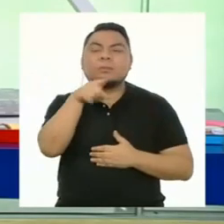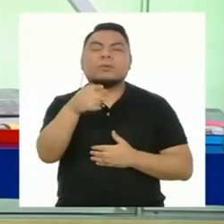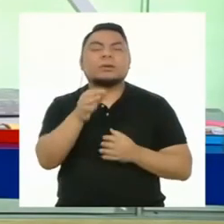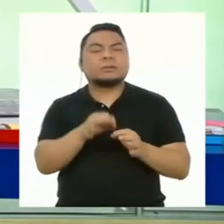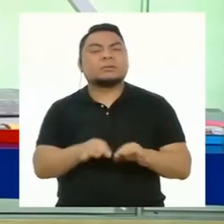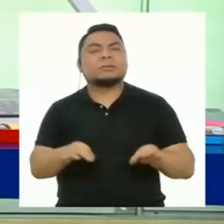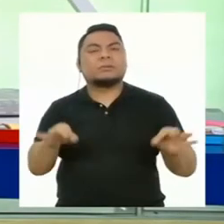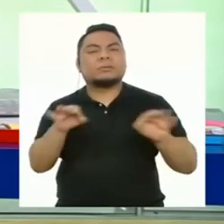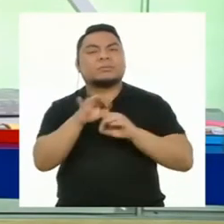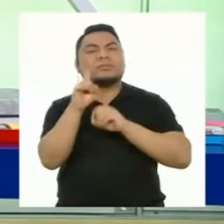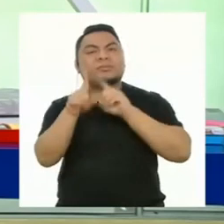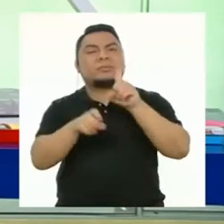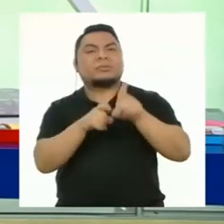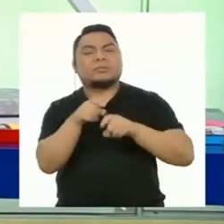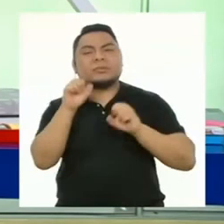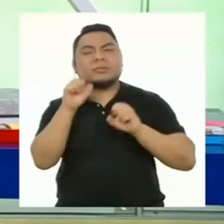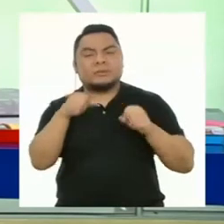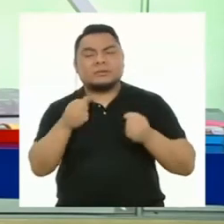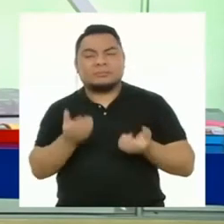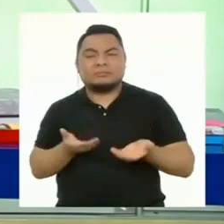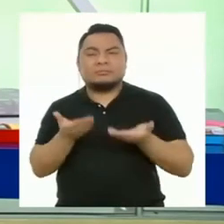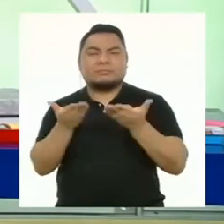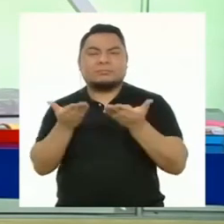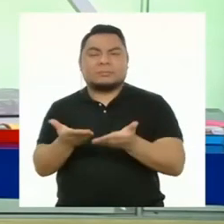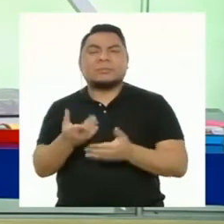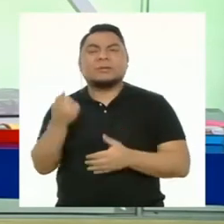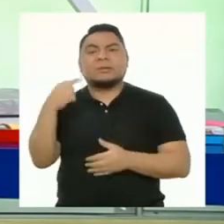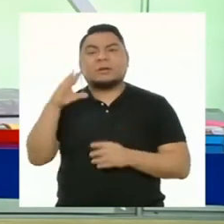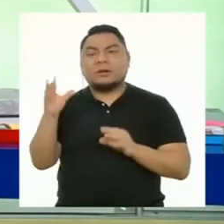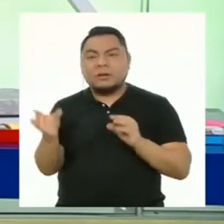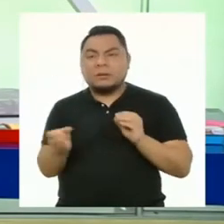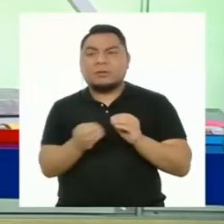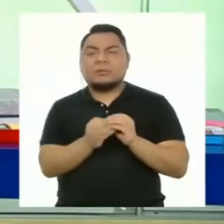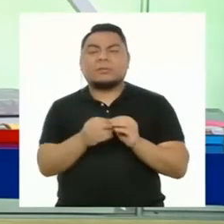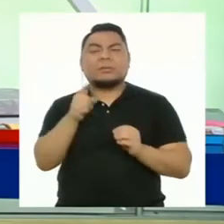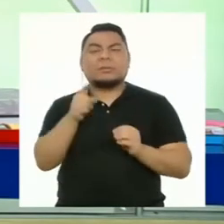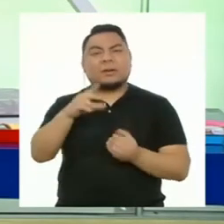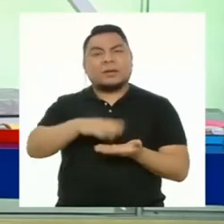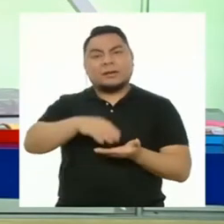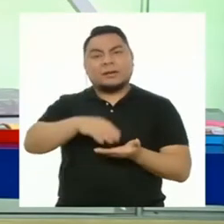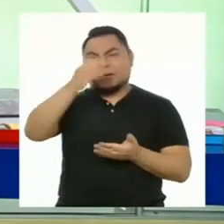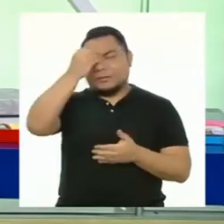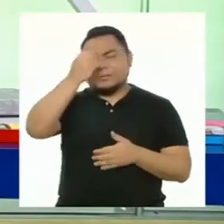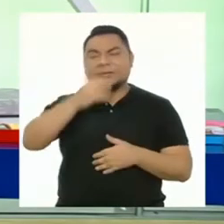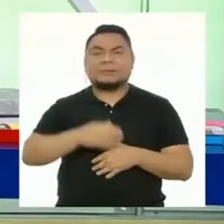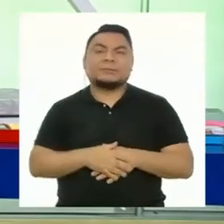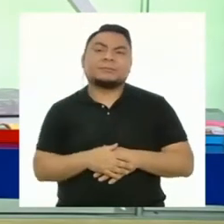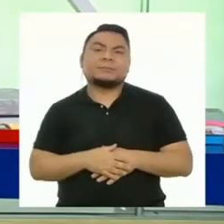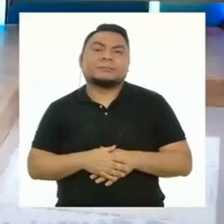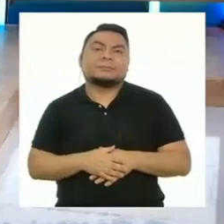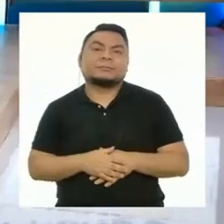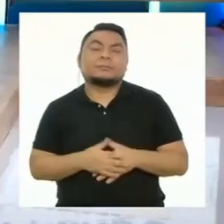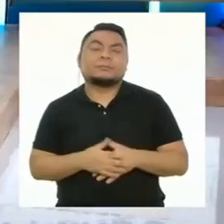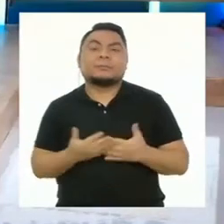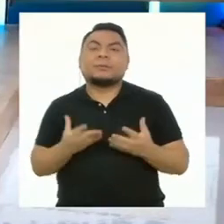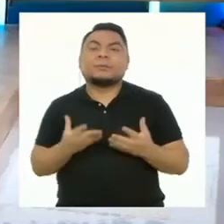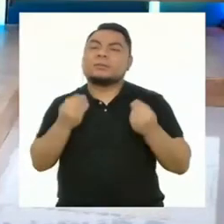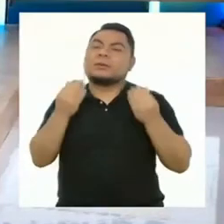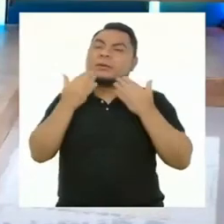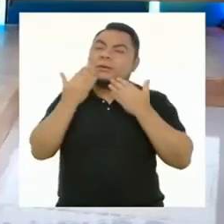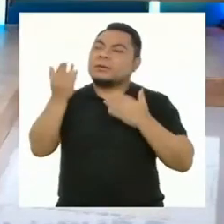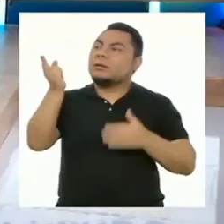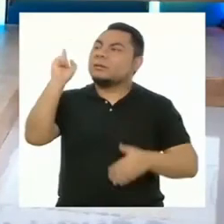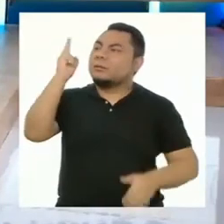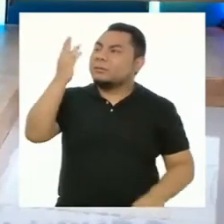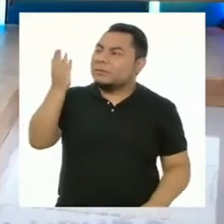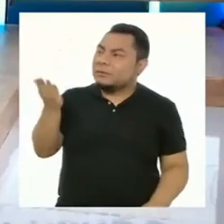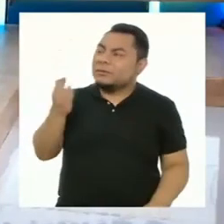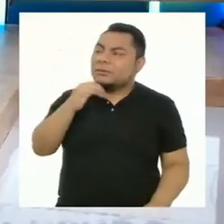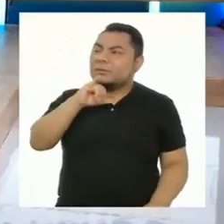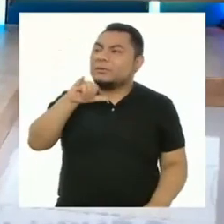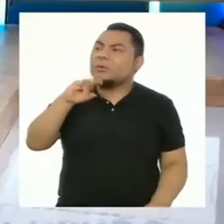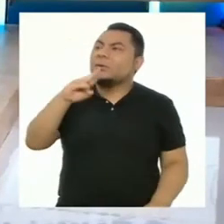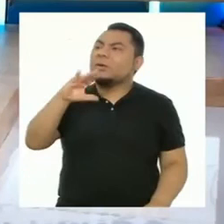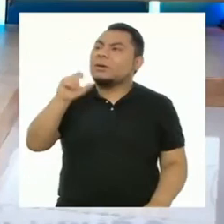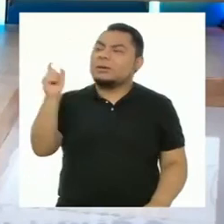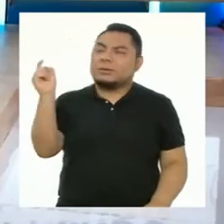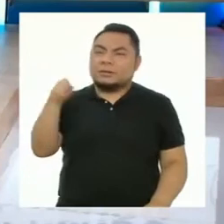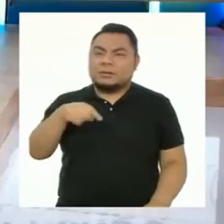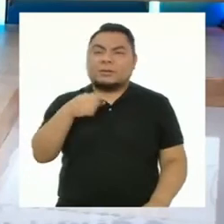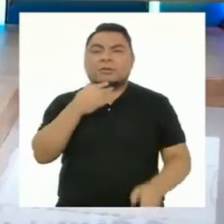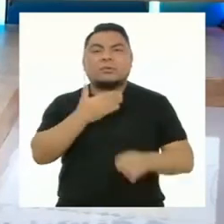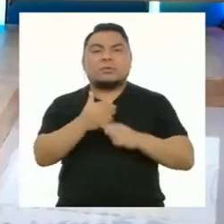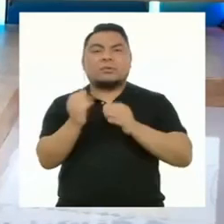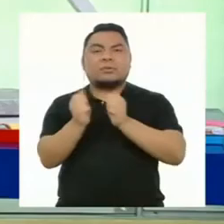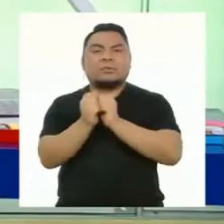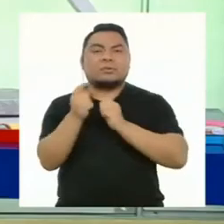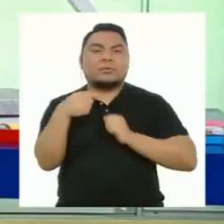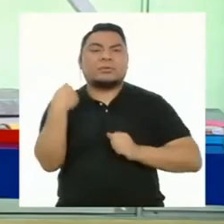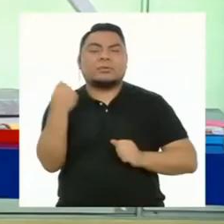por sus importantes preguntas que contribuyen a complementar el aprendizaje. Y muchas gracias, profesor Juan Carlos, por venir